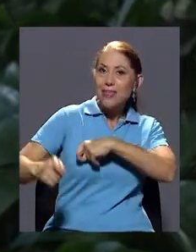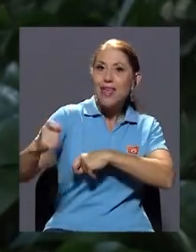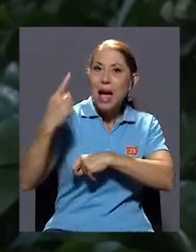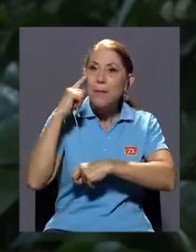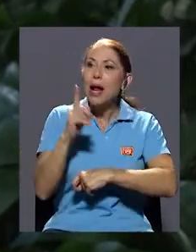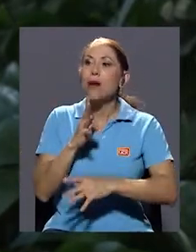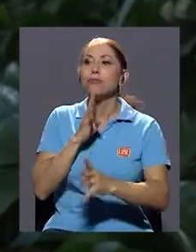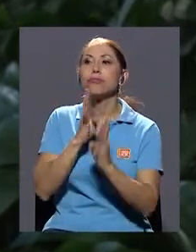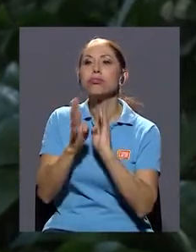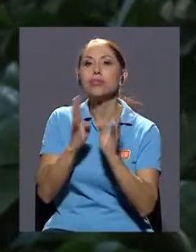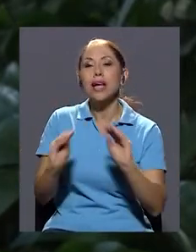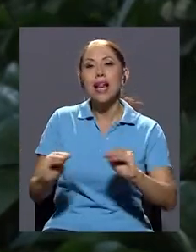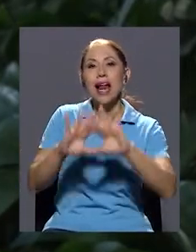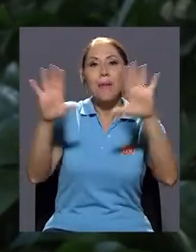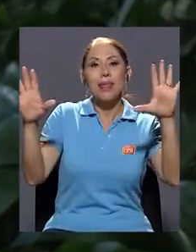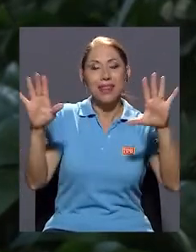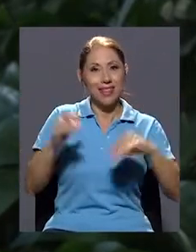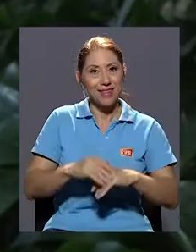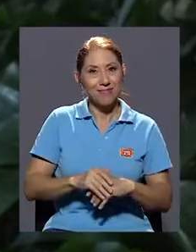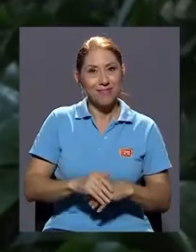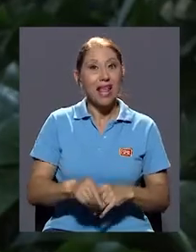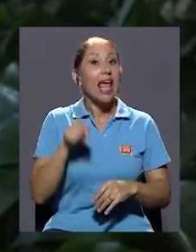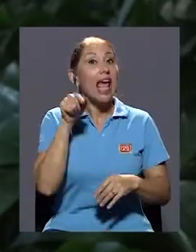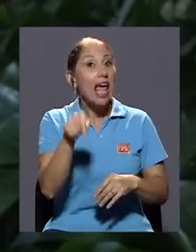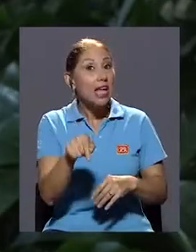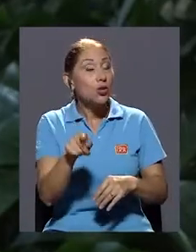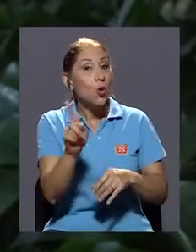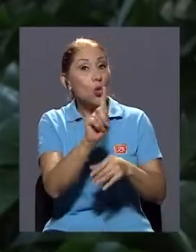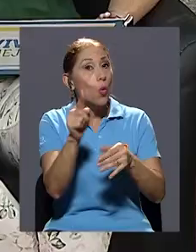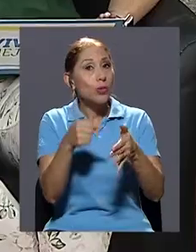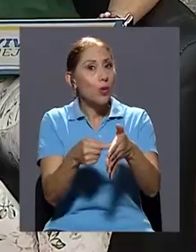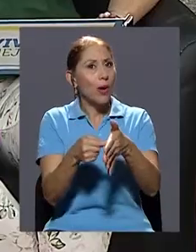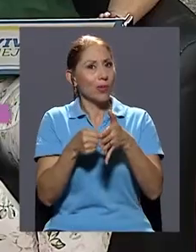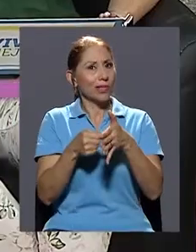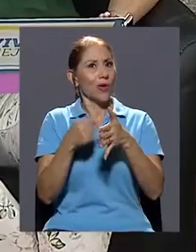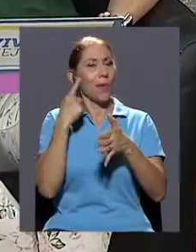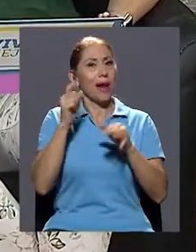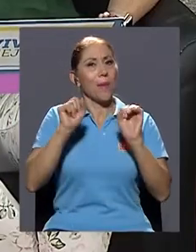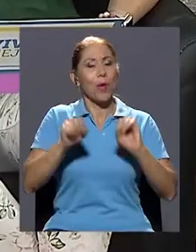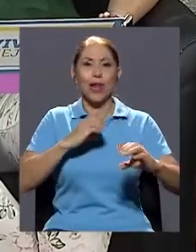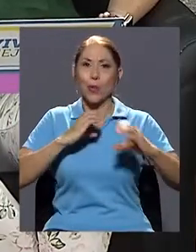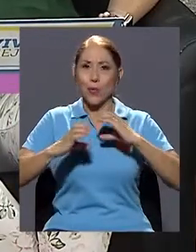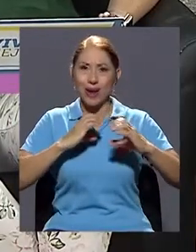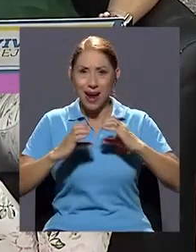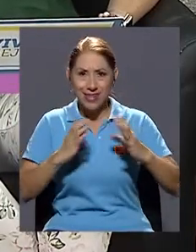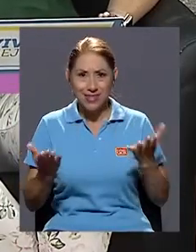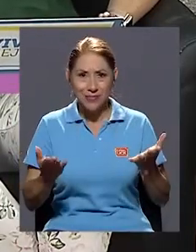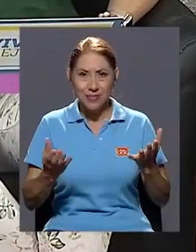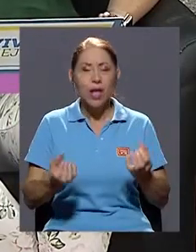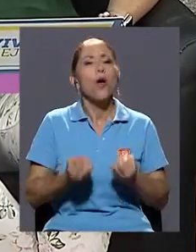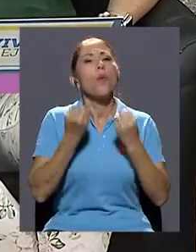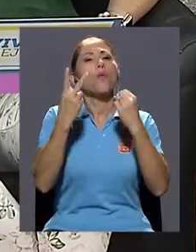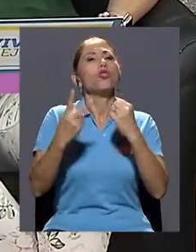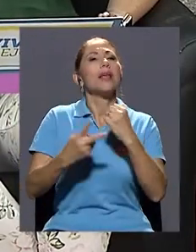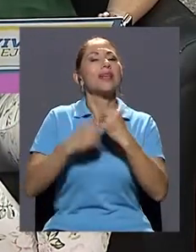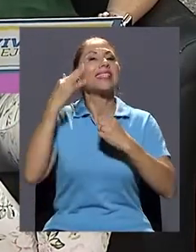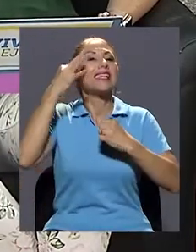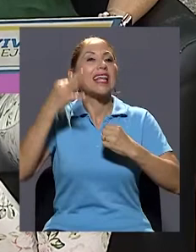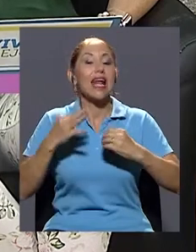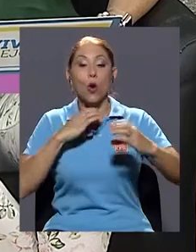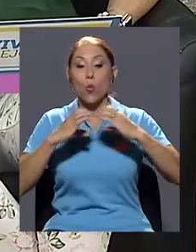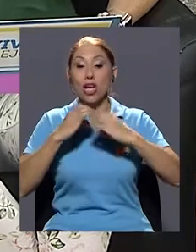claramente. Y la idea es que esto no es de una condición para poder seguir comunicándonos, ¿verdad? Porque muchas veces se asume que